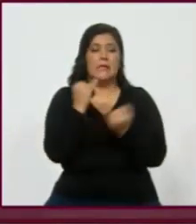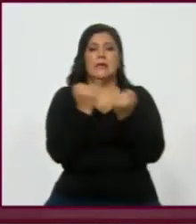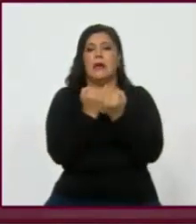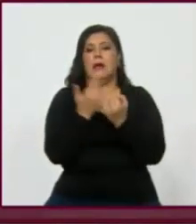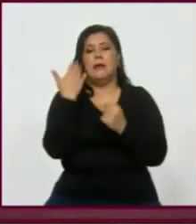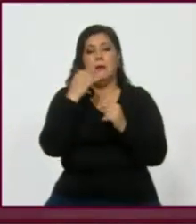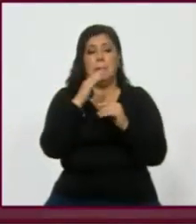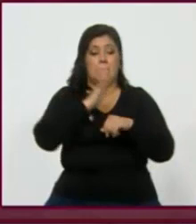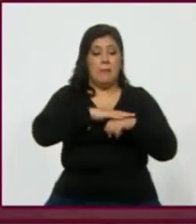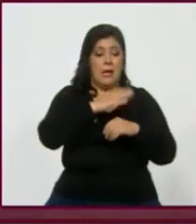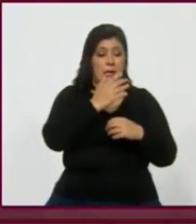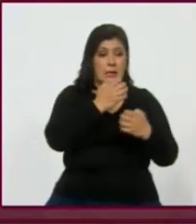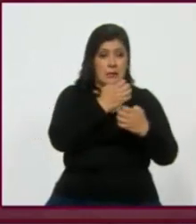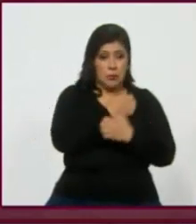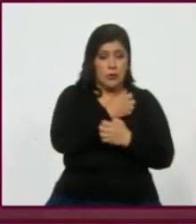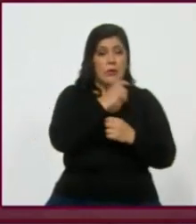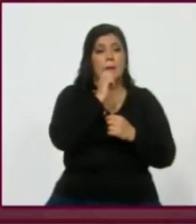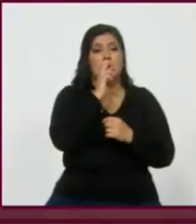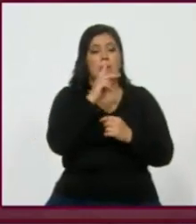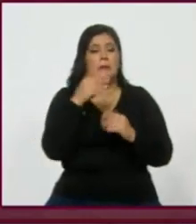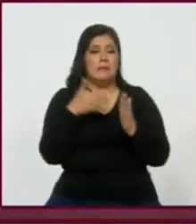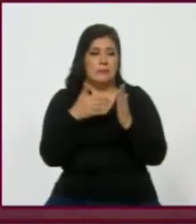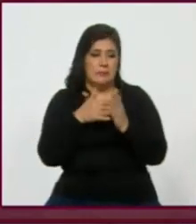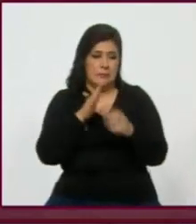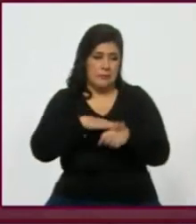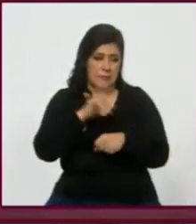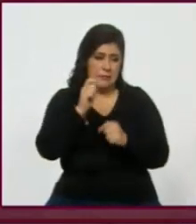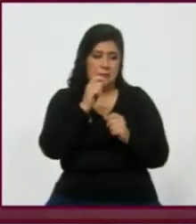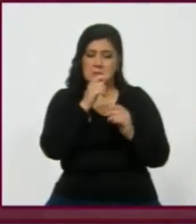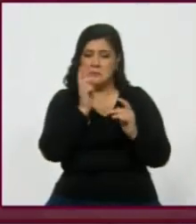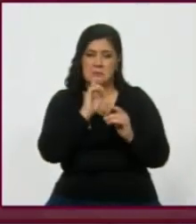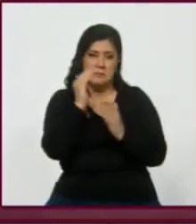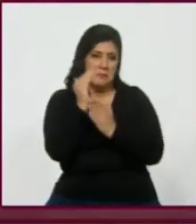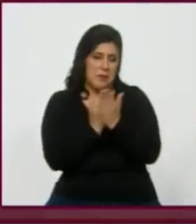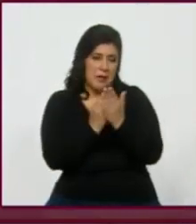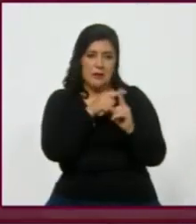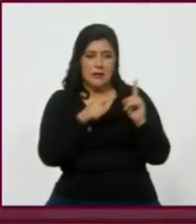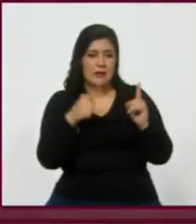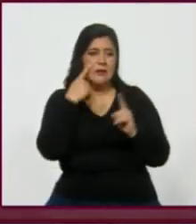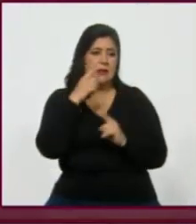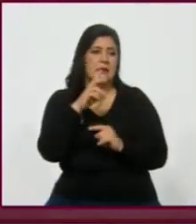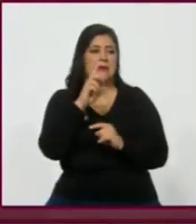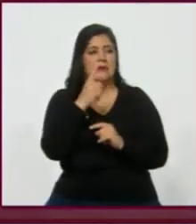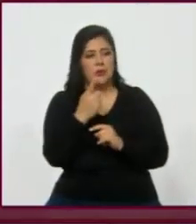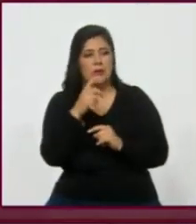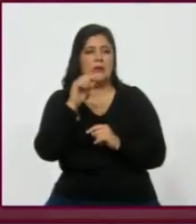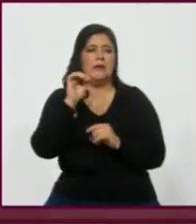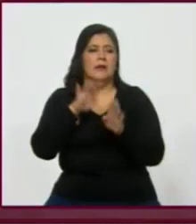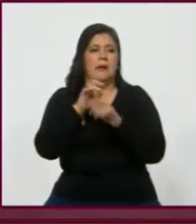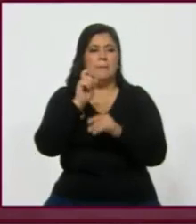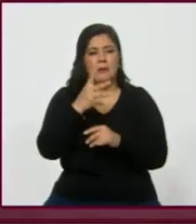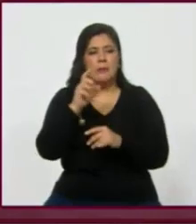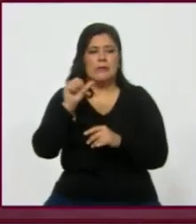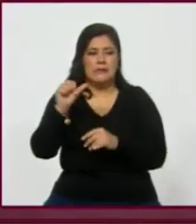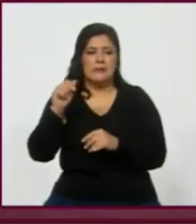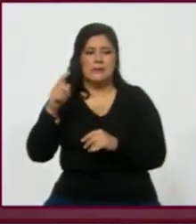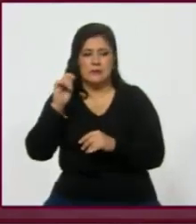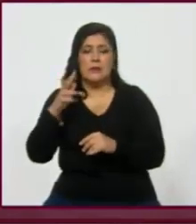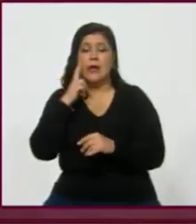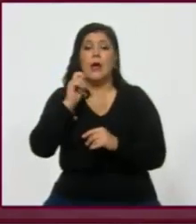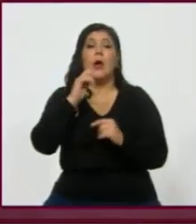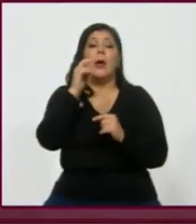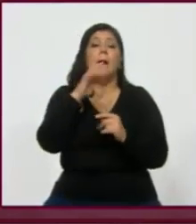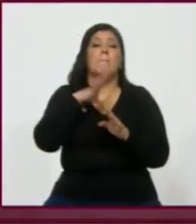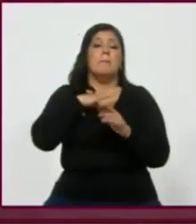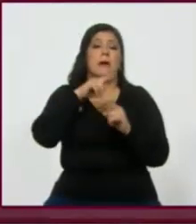A mayor educación, menor preferencia. En esto se parece 31, 26, 16, 18. El que tiene menos sesgo es